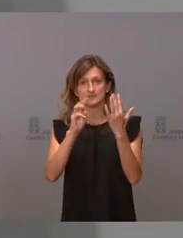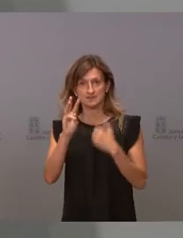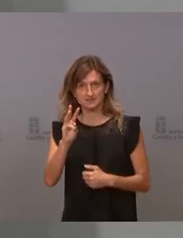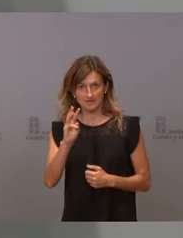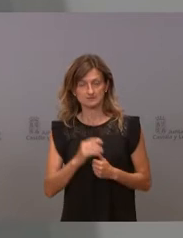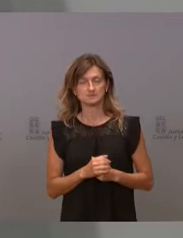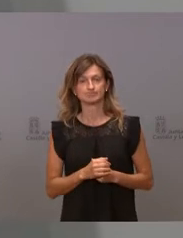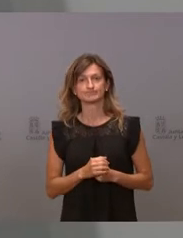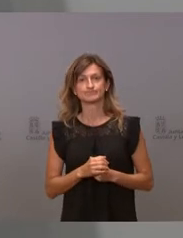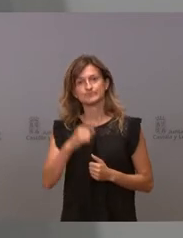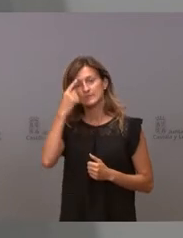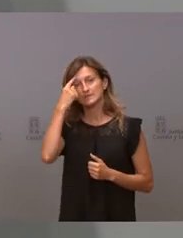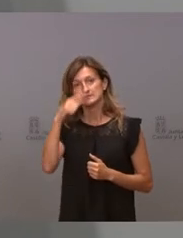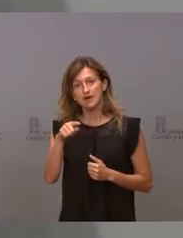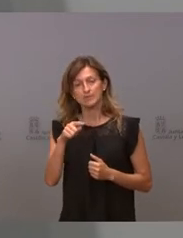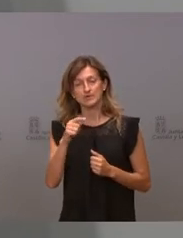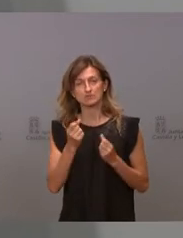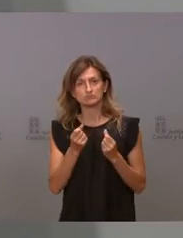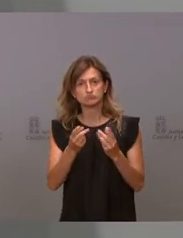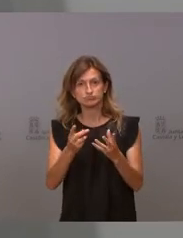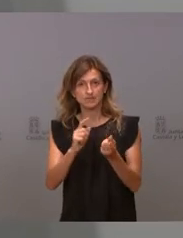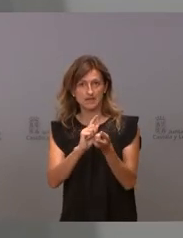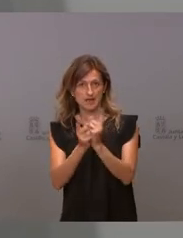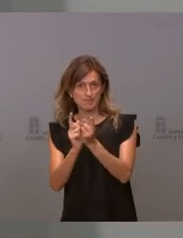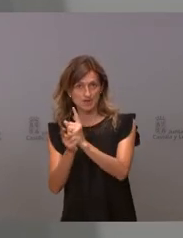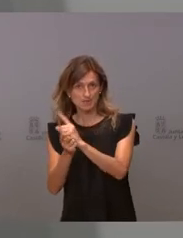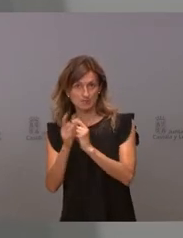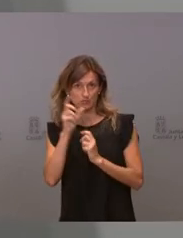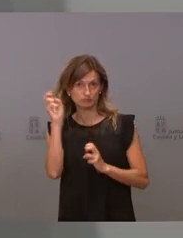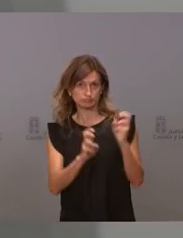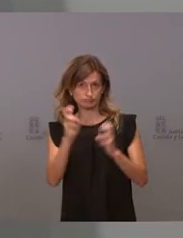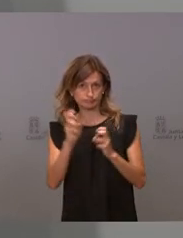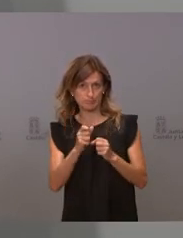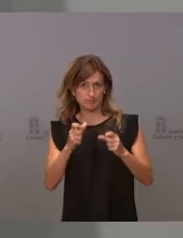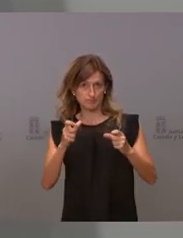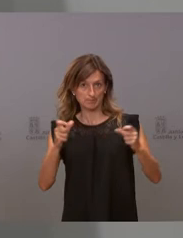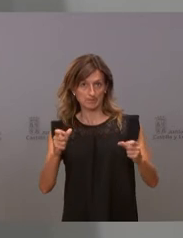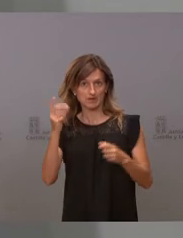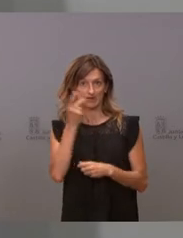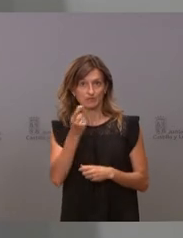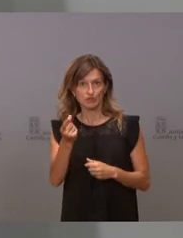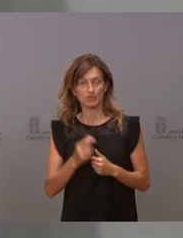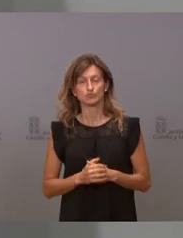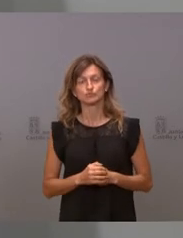Ya saben que esto es una cifra que está cambiando, continúan llegando refugiados.